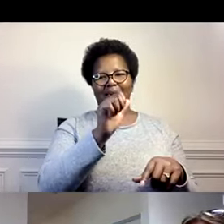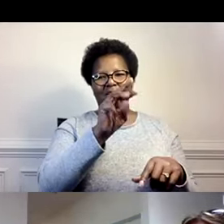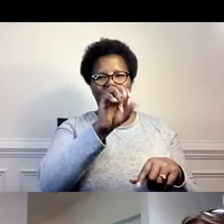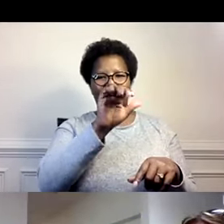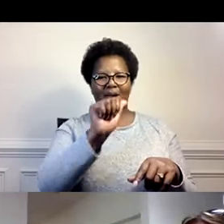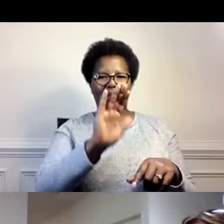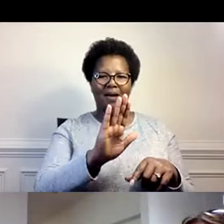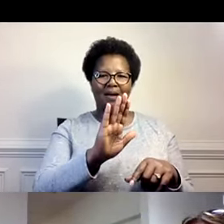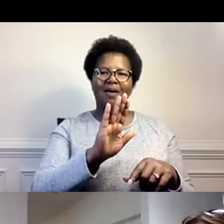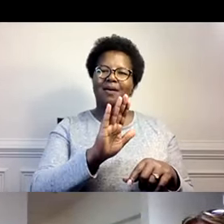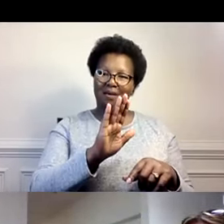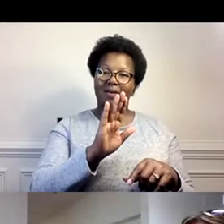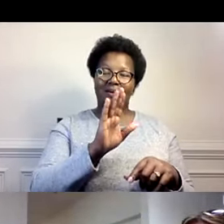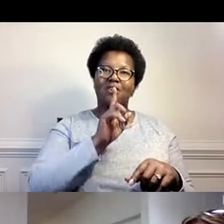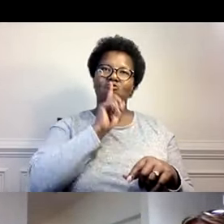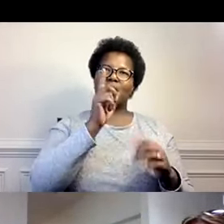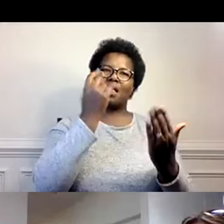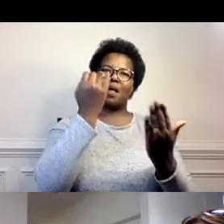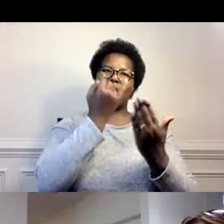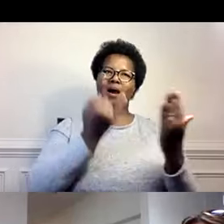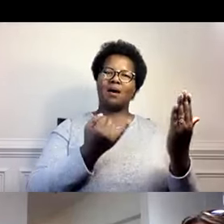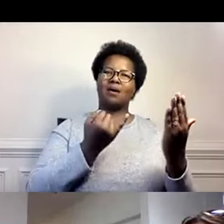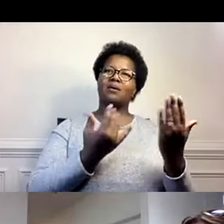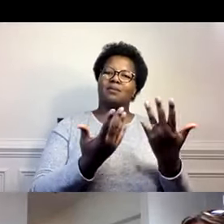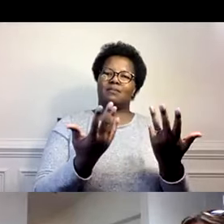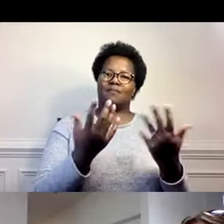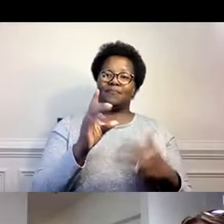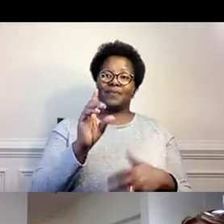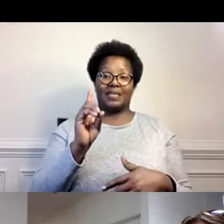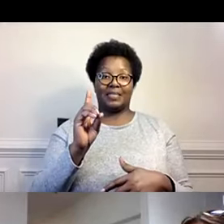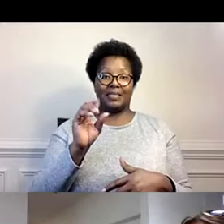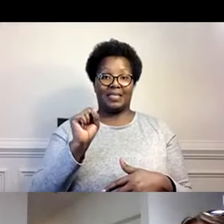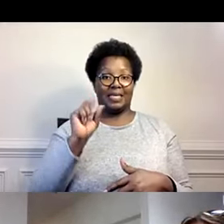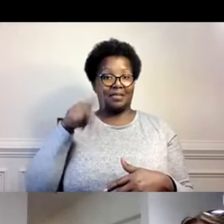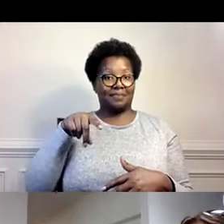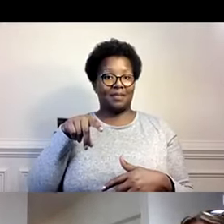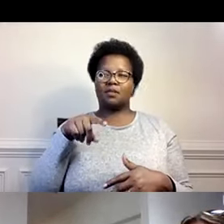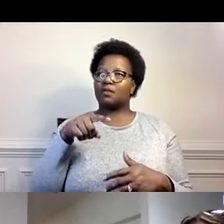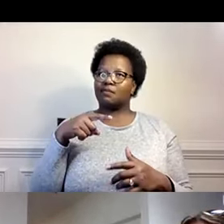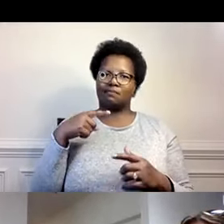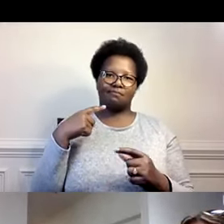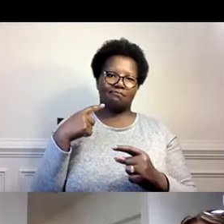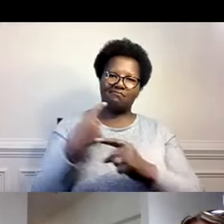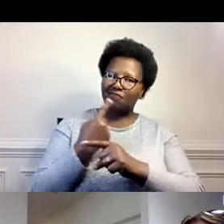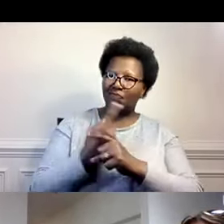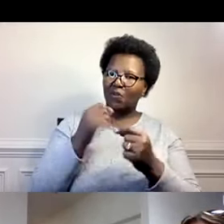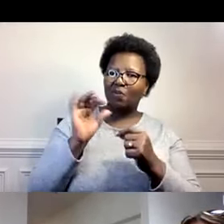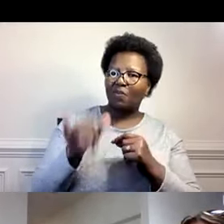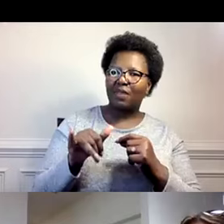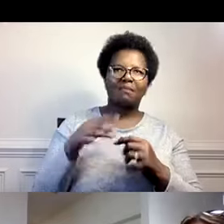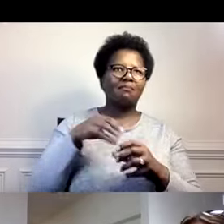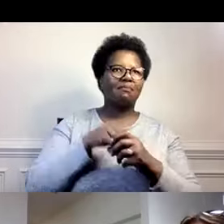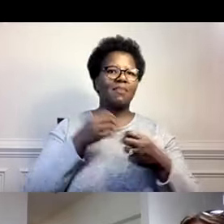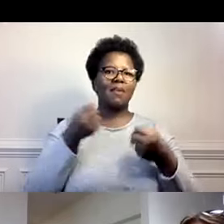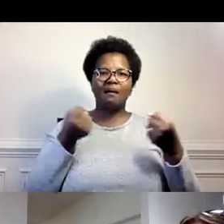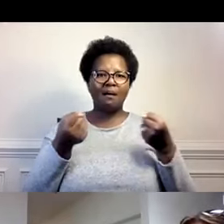mencionaron Sean y Esteban. Arte también. Y de hecho, es algo que los DCT pueden hacer con frecuencia. Fácil. Pueden hacerlo.